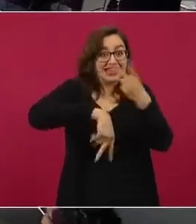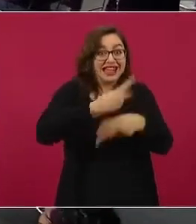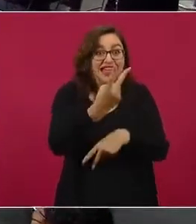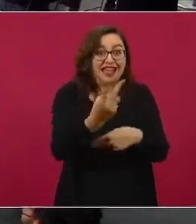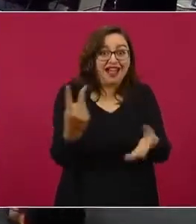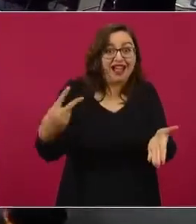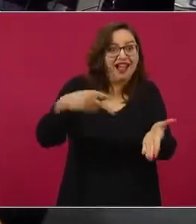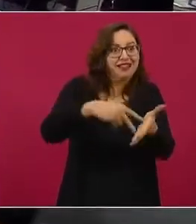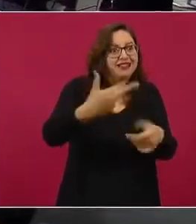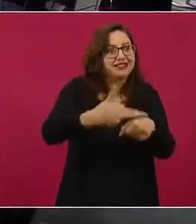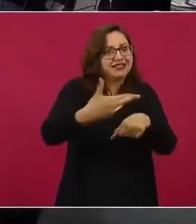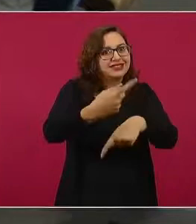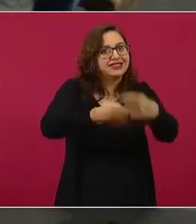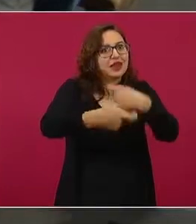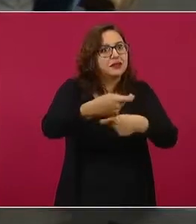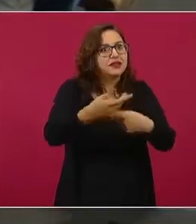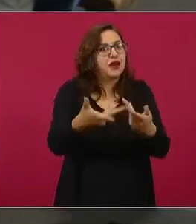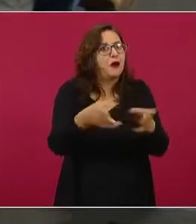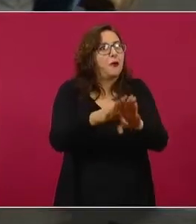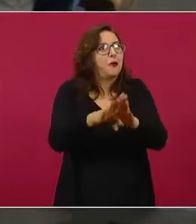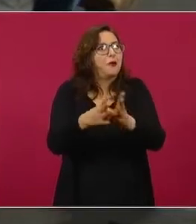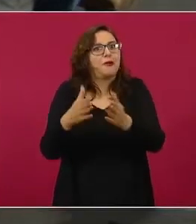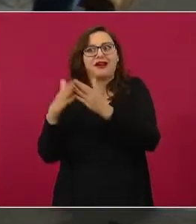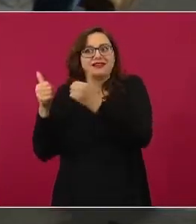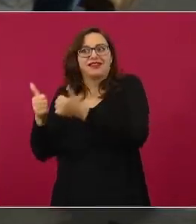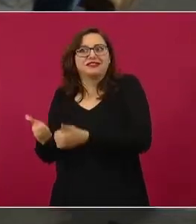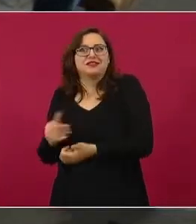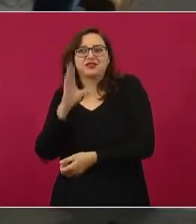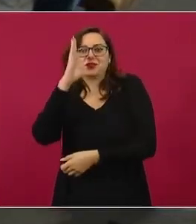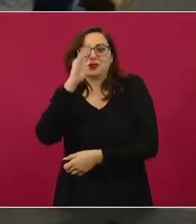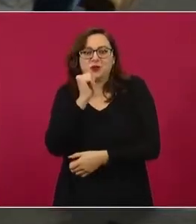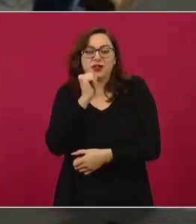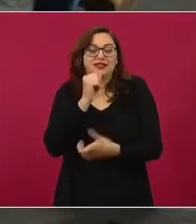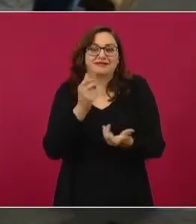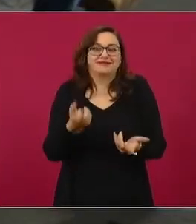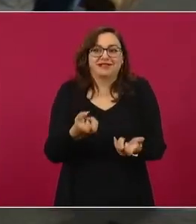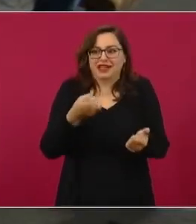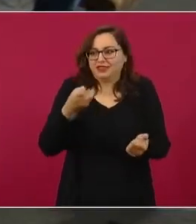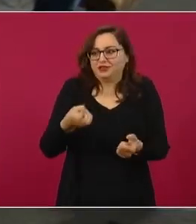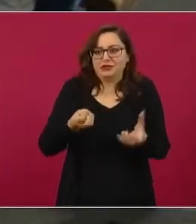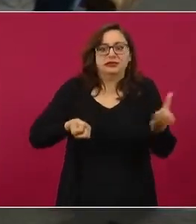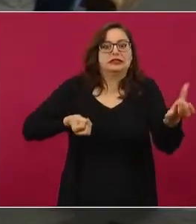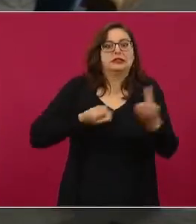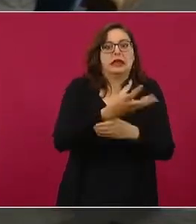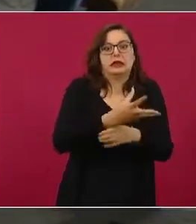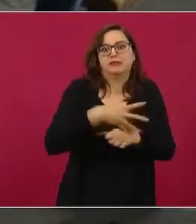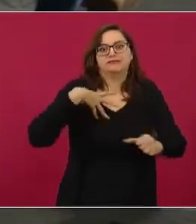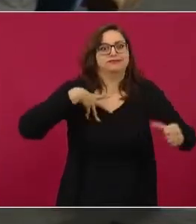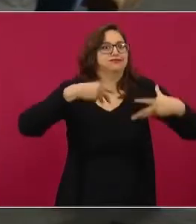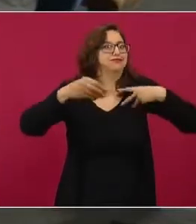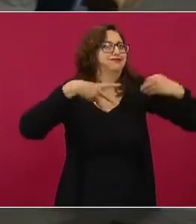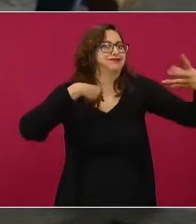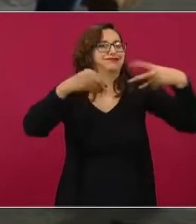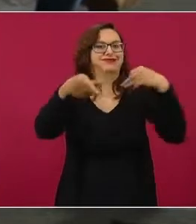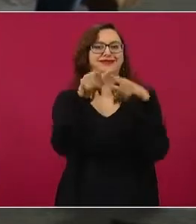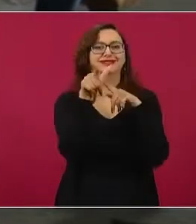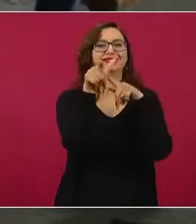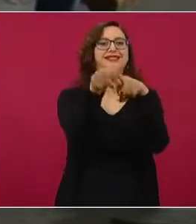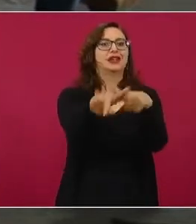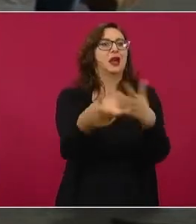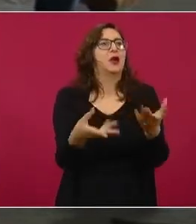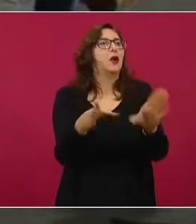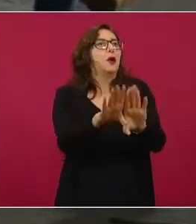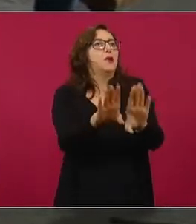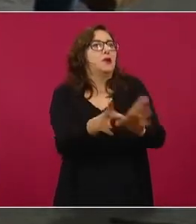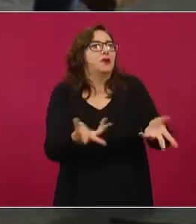salir de casa y entonces no es posible aislarse. Entonces, digamos que la transmisión se propicia al hacer que la gente enferma salga de casa. Entonces,